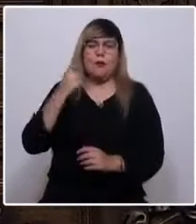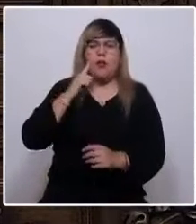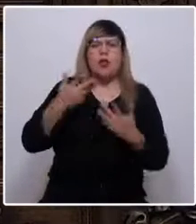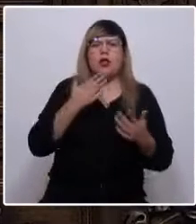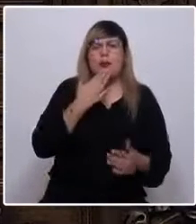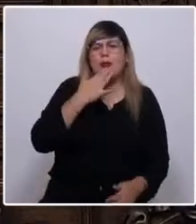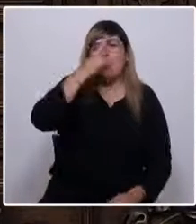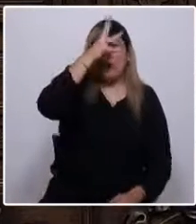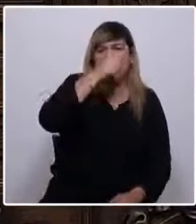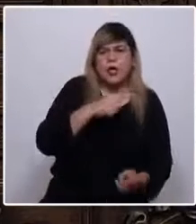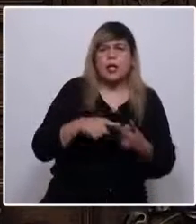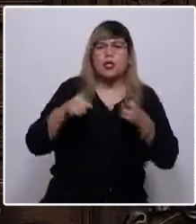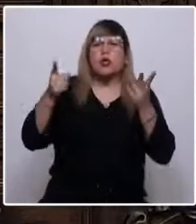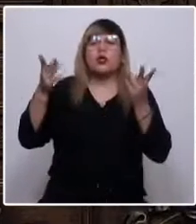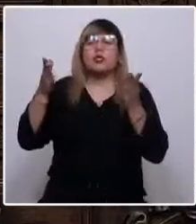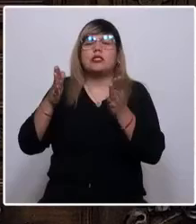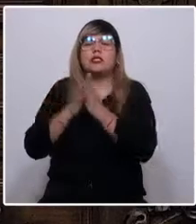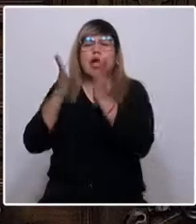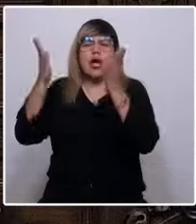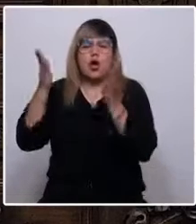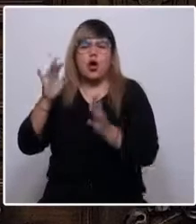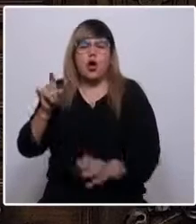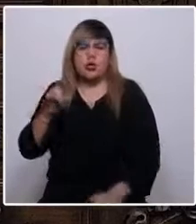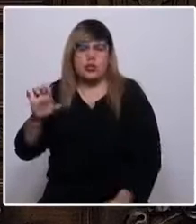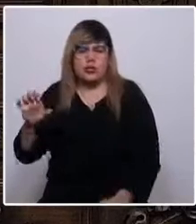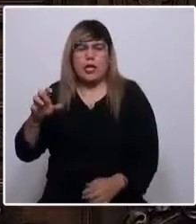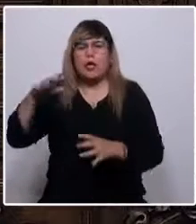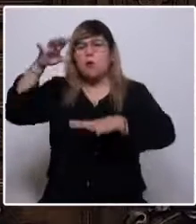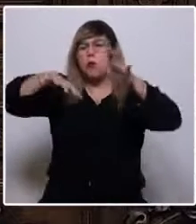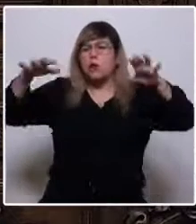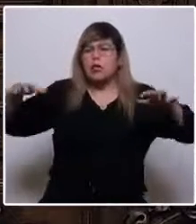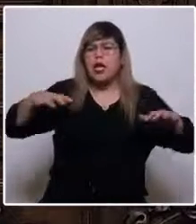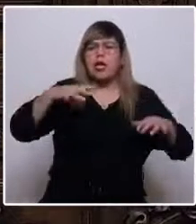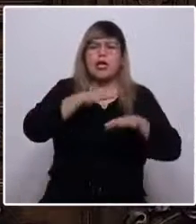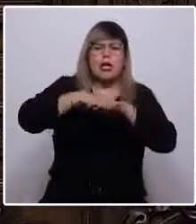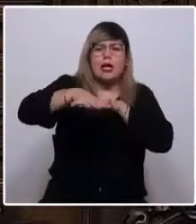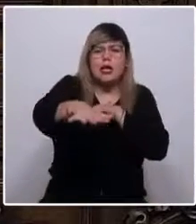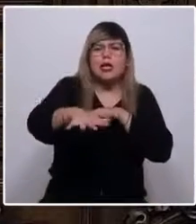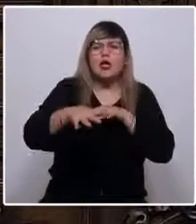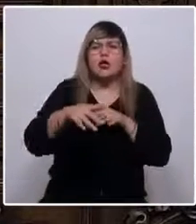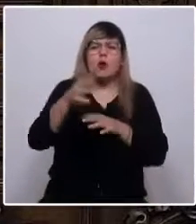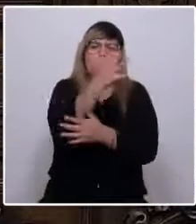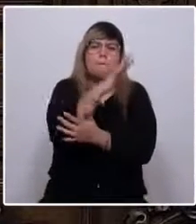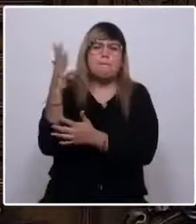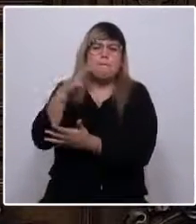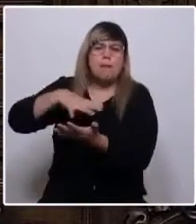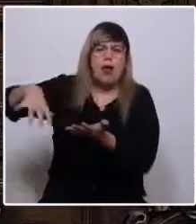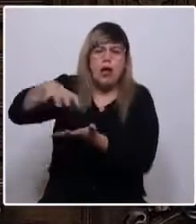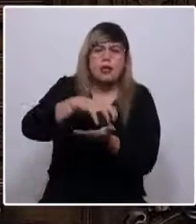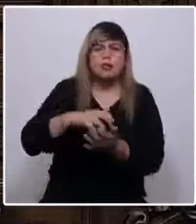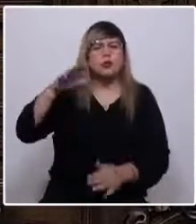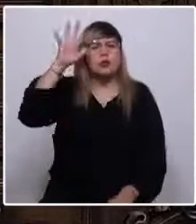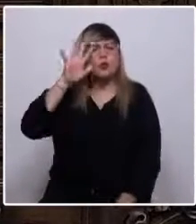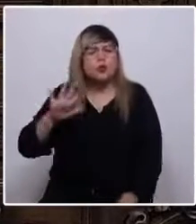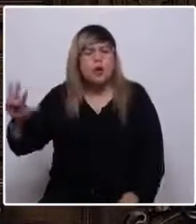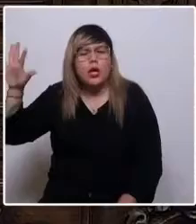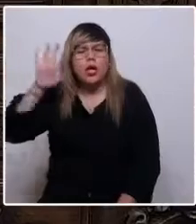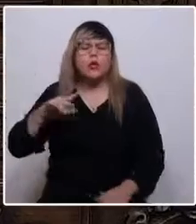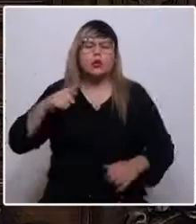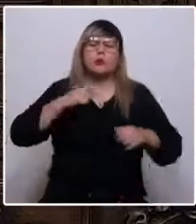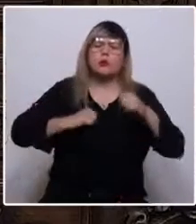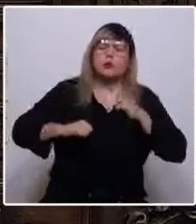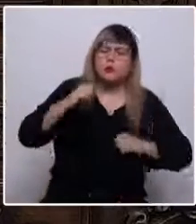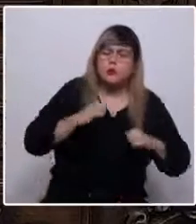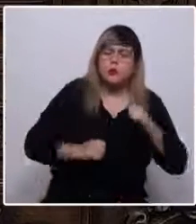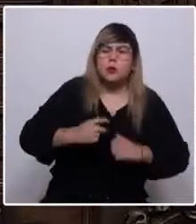San José de Maipo, Pirqui y la Florida, a sus montañas, ríos, barrios y plazas, a sus sueños, heridas y valores.